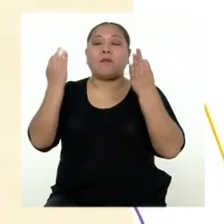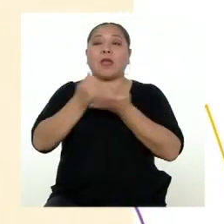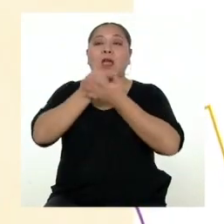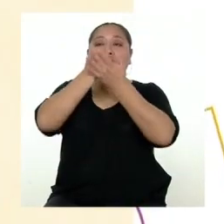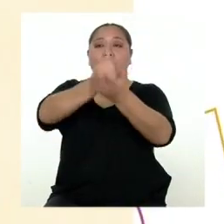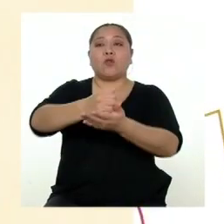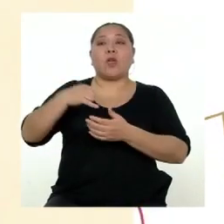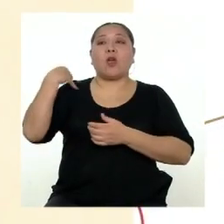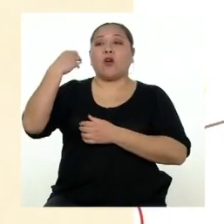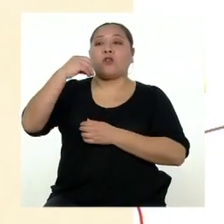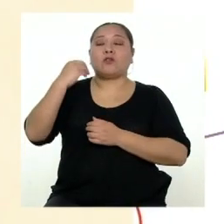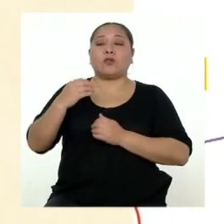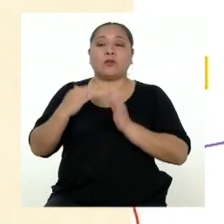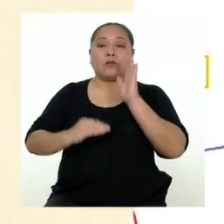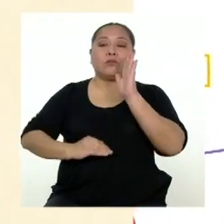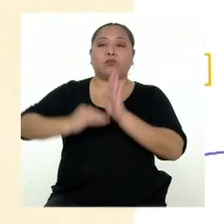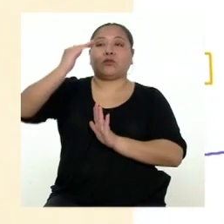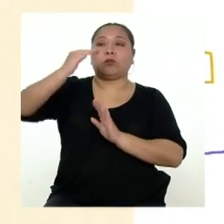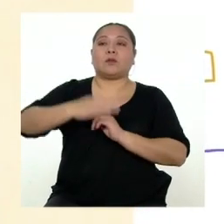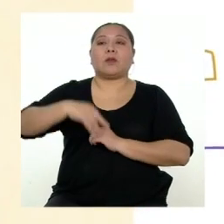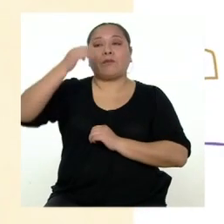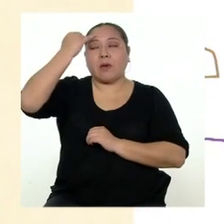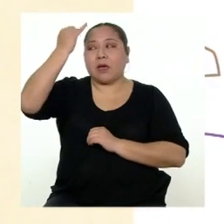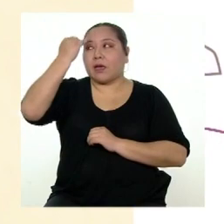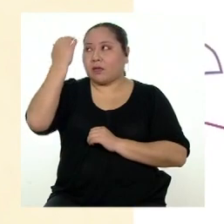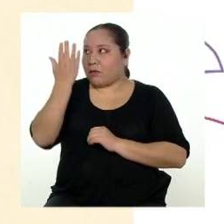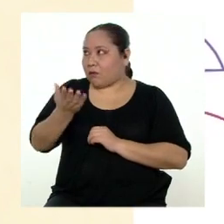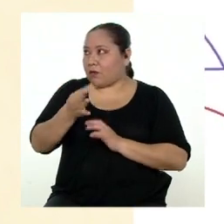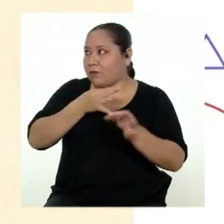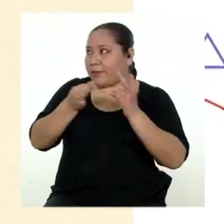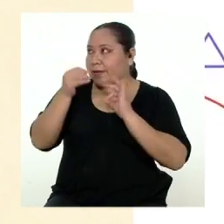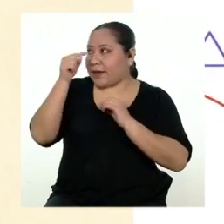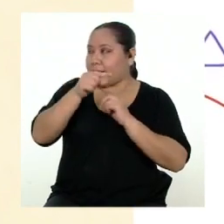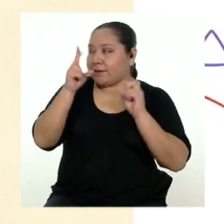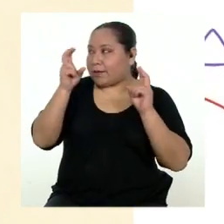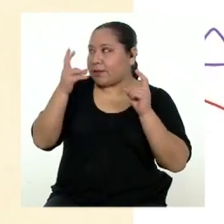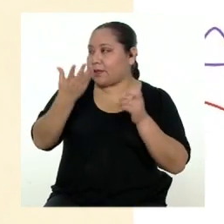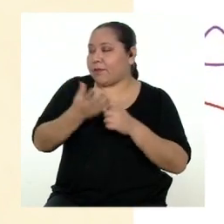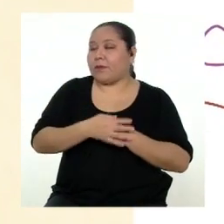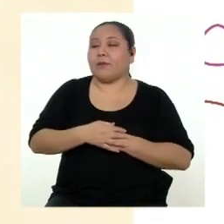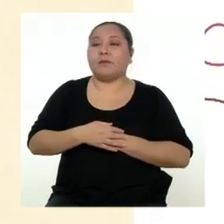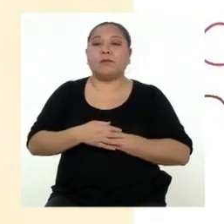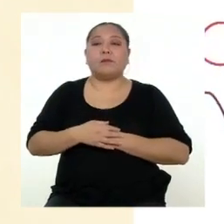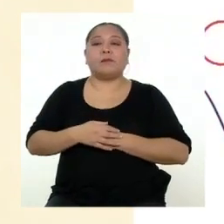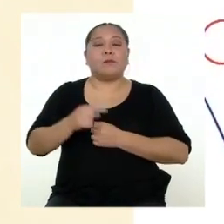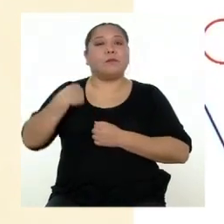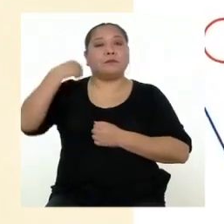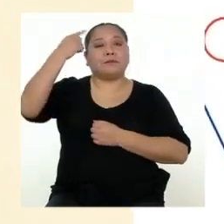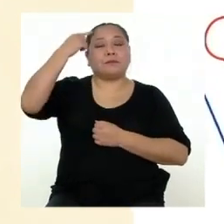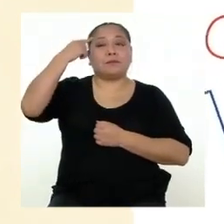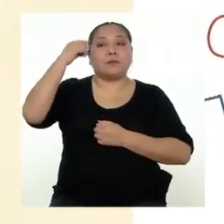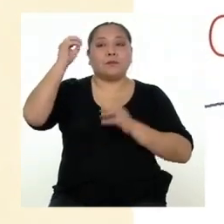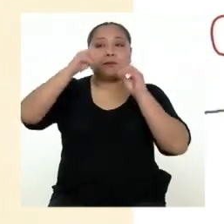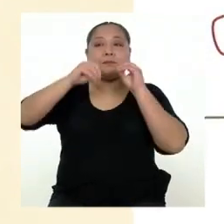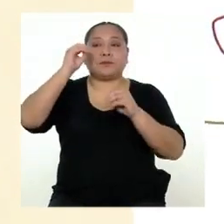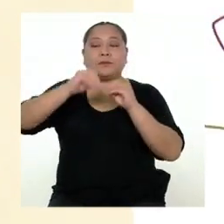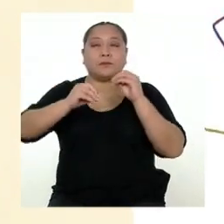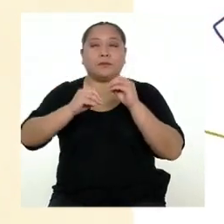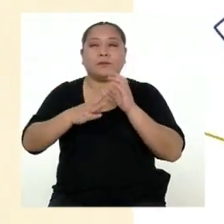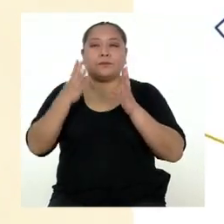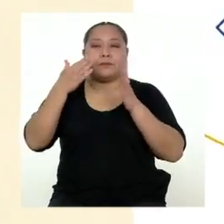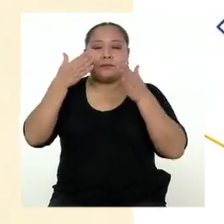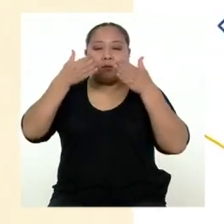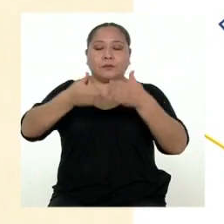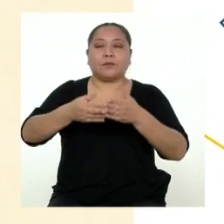ayudan a los adolescentes a prosperar, imagino que hablará justamente del tema que nos interesa. Y creo que desarrolla dos ejes temáticos